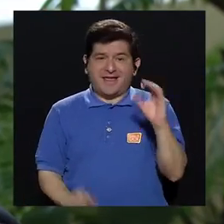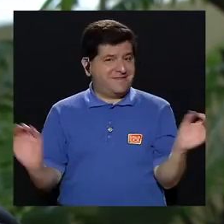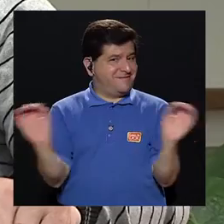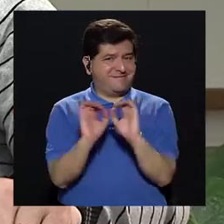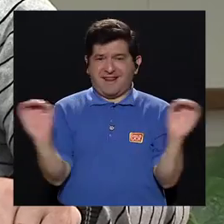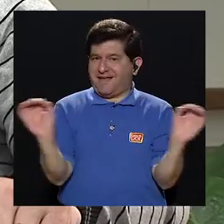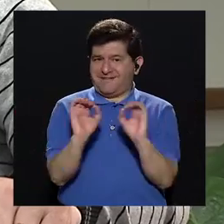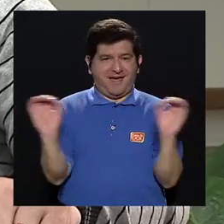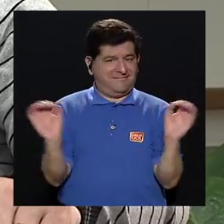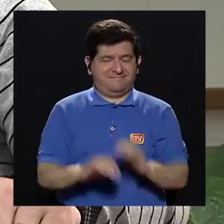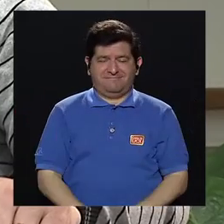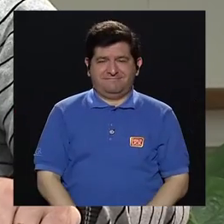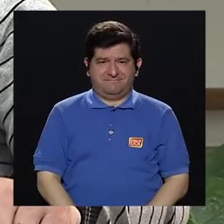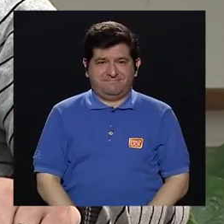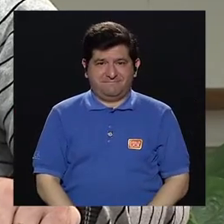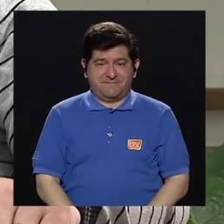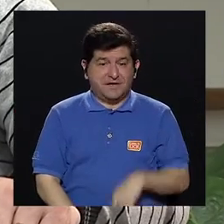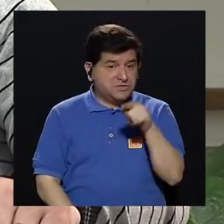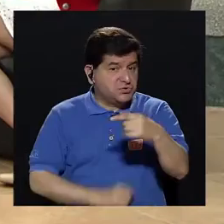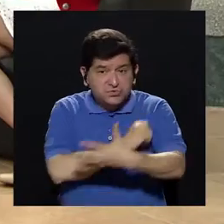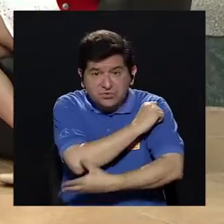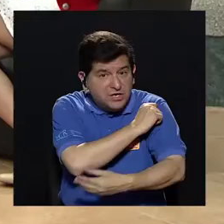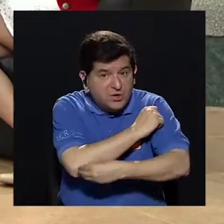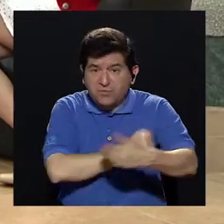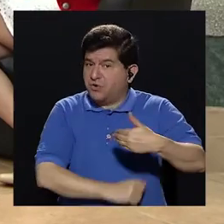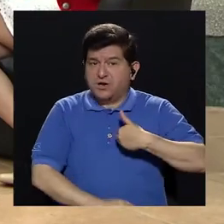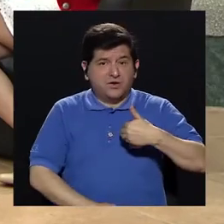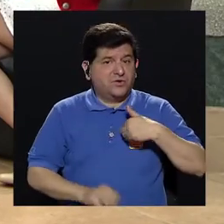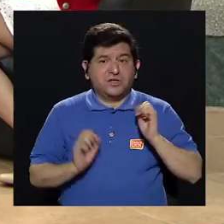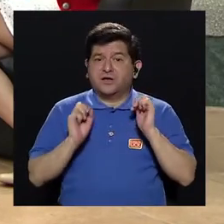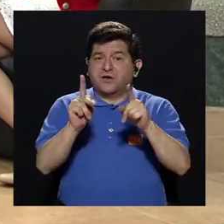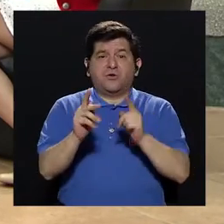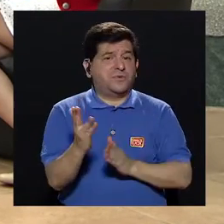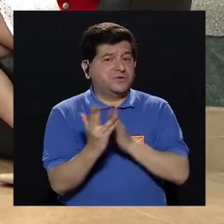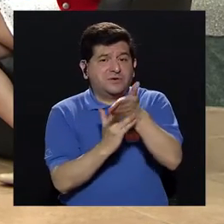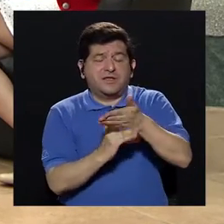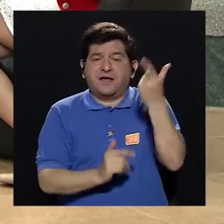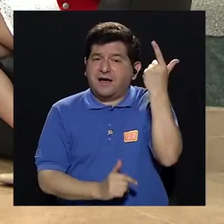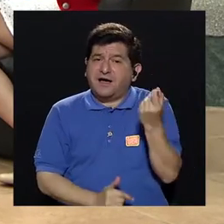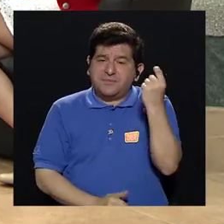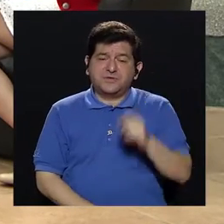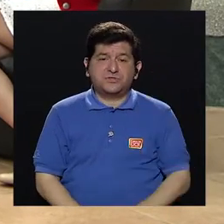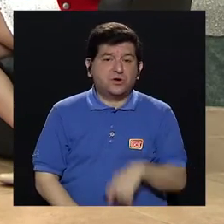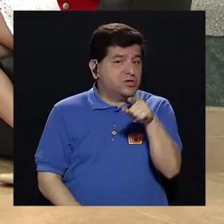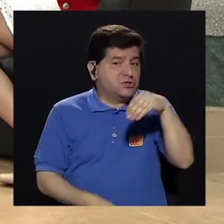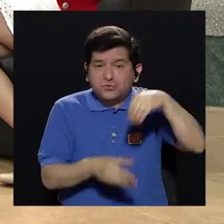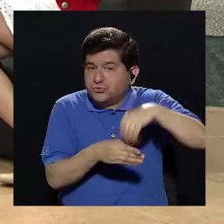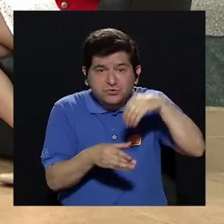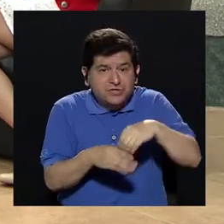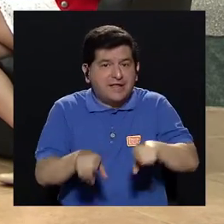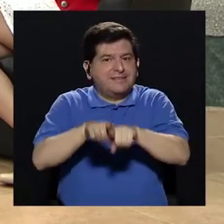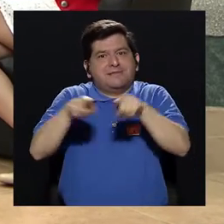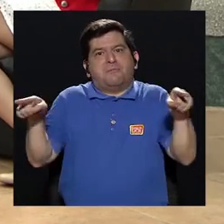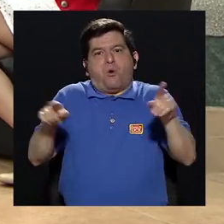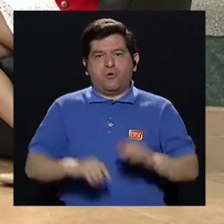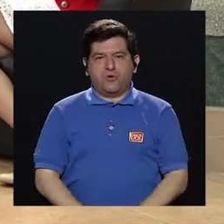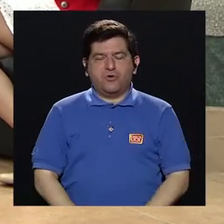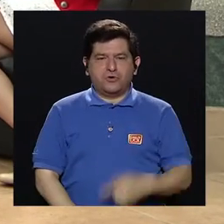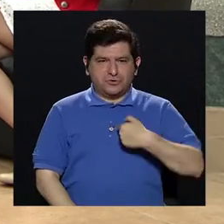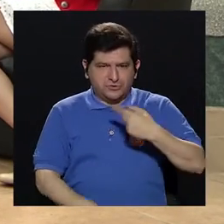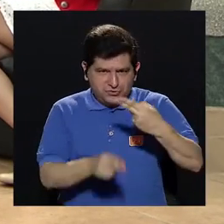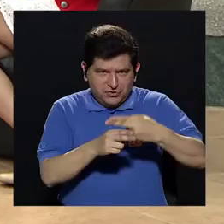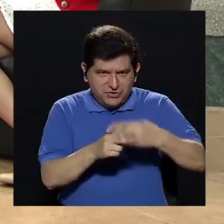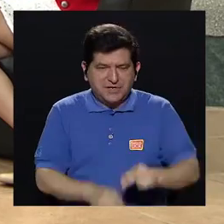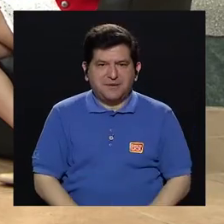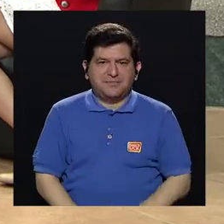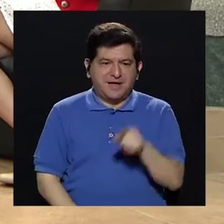De nada. De nada. Porque si no sos pobre, no te van a dar una pensión. Y si no contribuiste, tampoco te la van a dar. Entonces caen en lo que